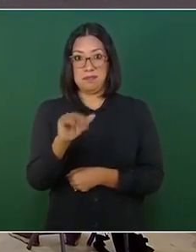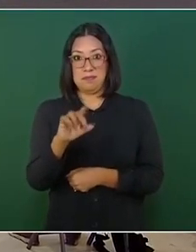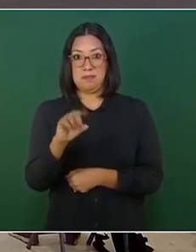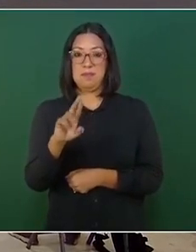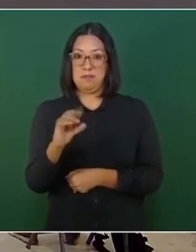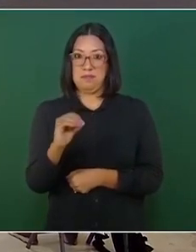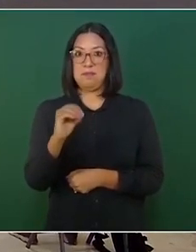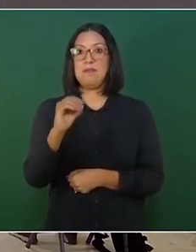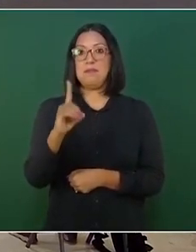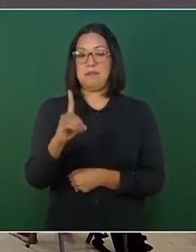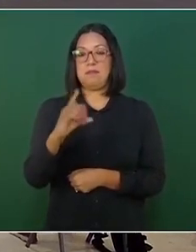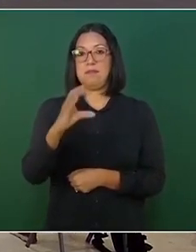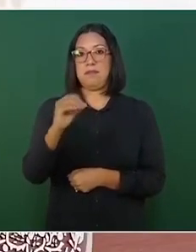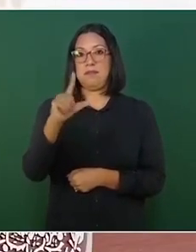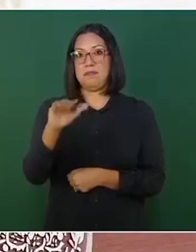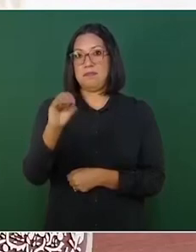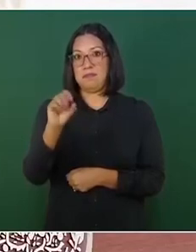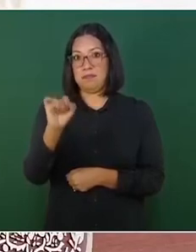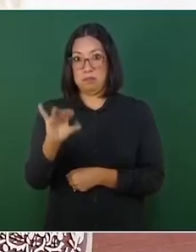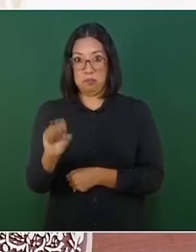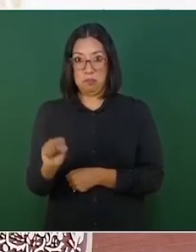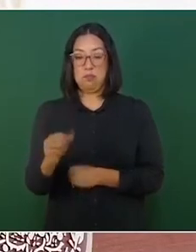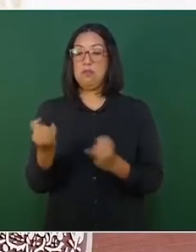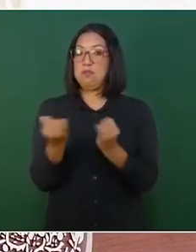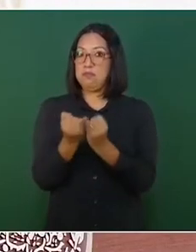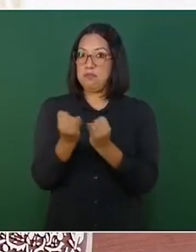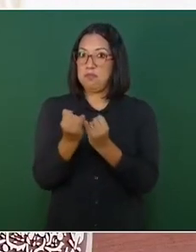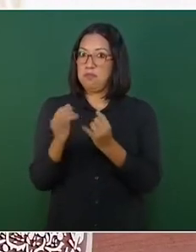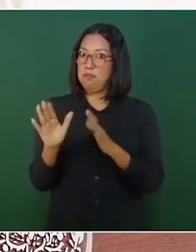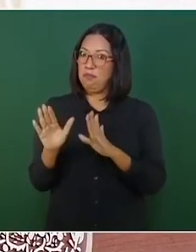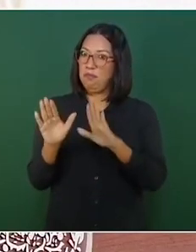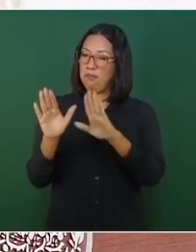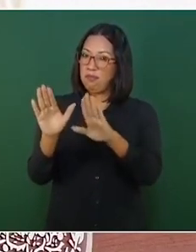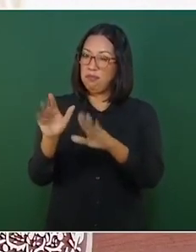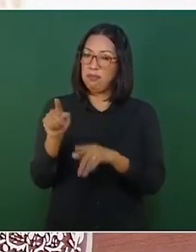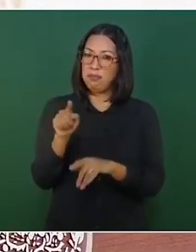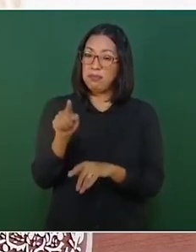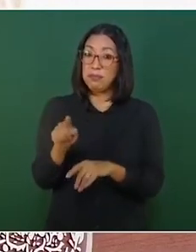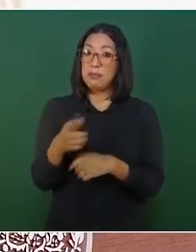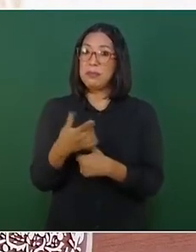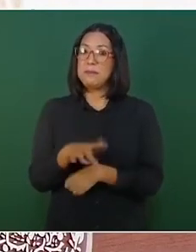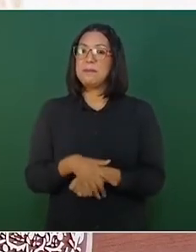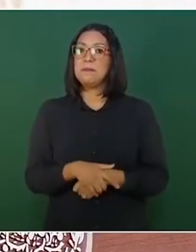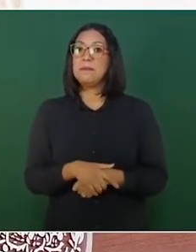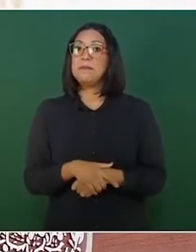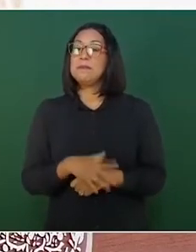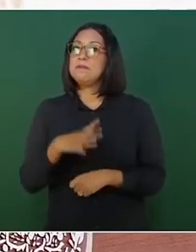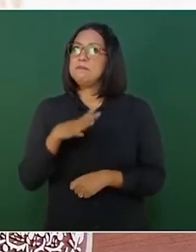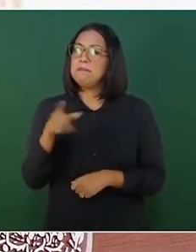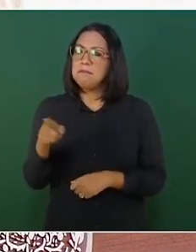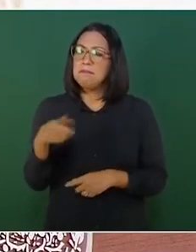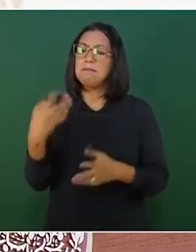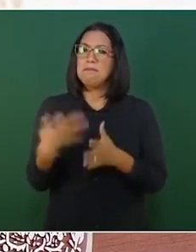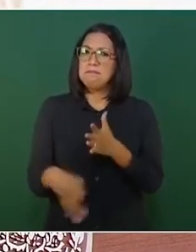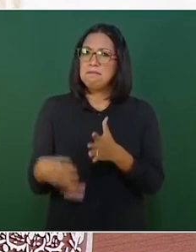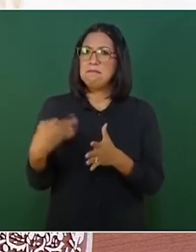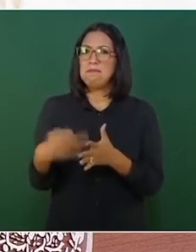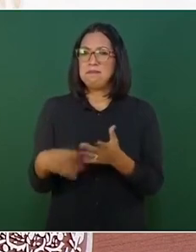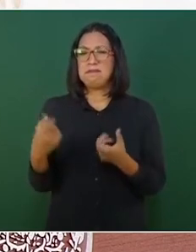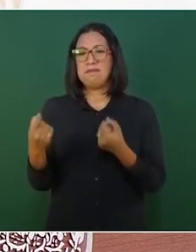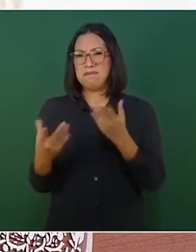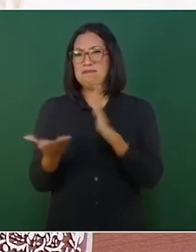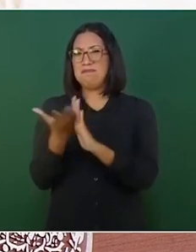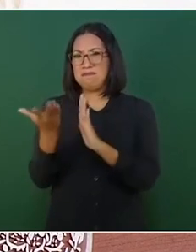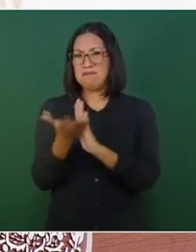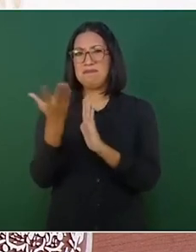El distribuidor, las gasas del aeropuerto que eran prácticamente insuficientes y sé también que hoy causan molestia. Toda